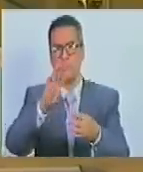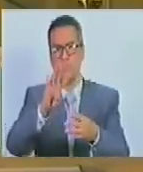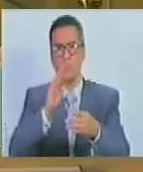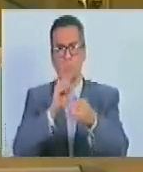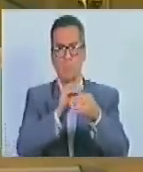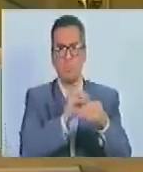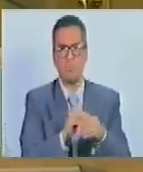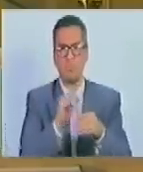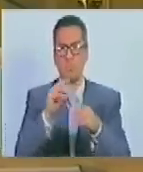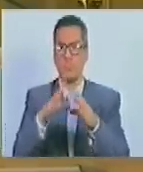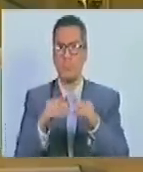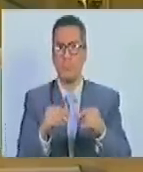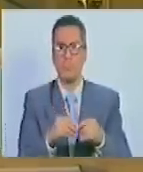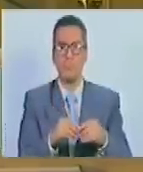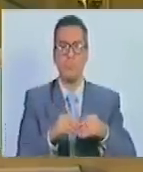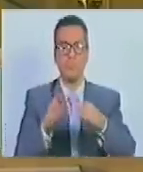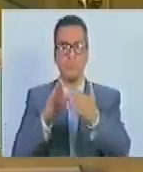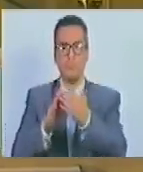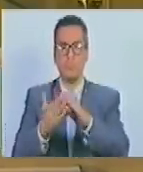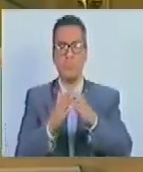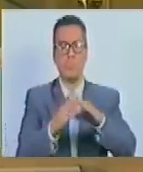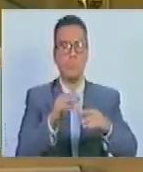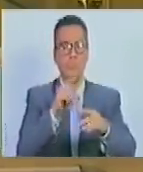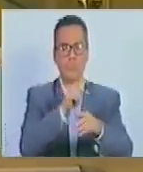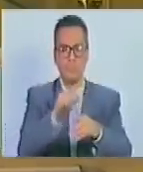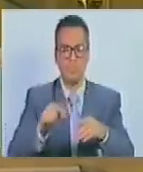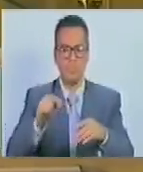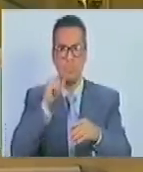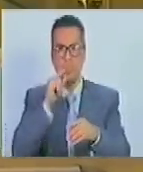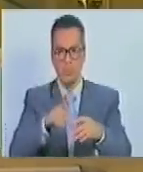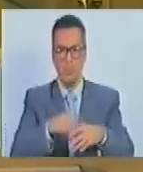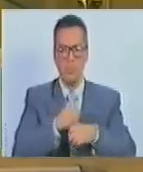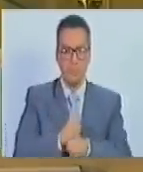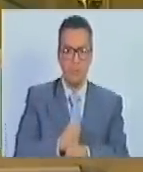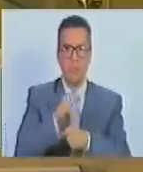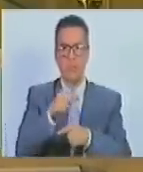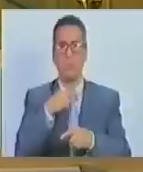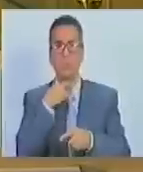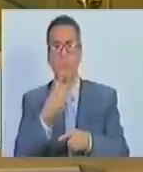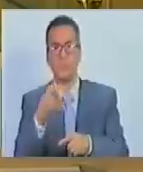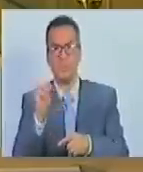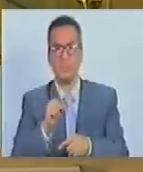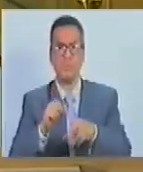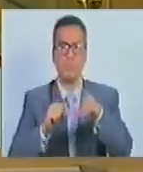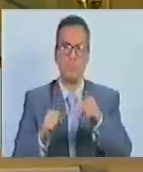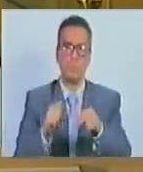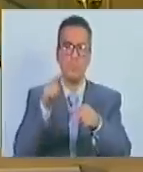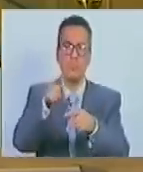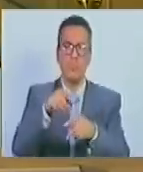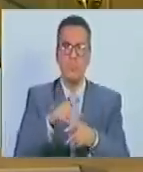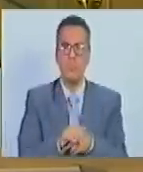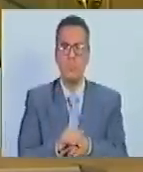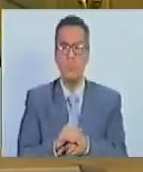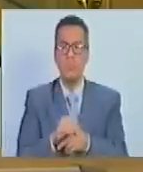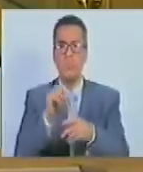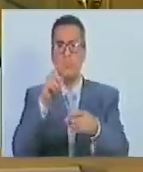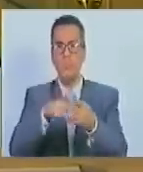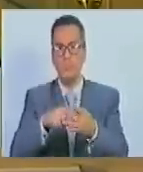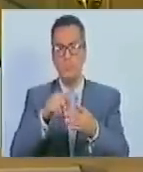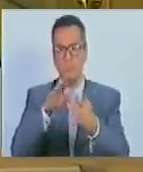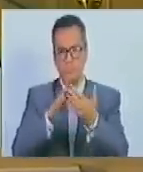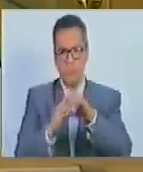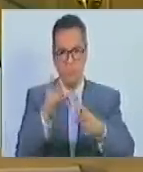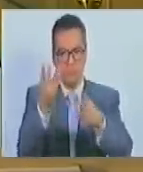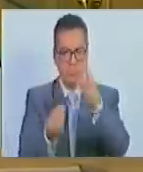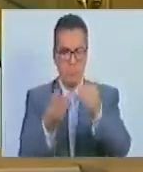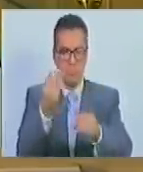convocar a las y los habitantes de la comunidad para que se postulen como aspirantes o voceras o voceros a las unidades del Consejo Comunal.